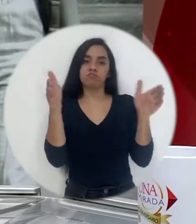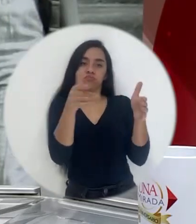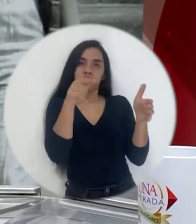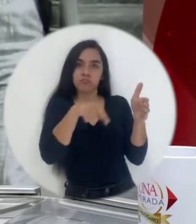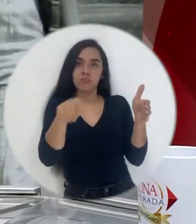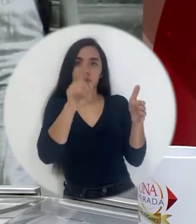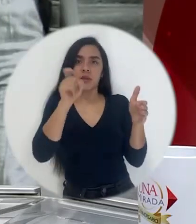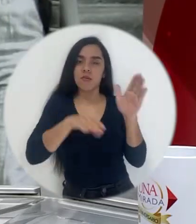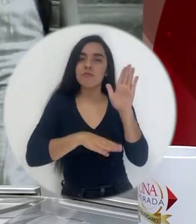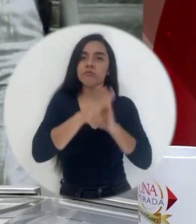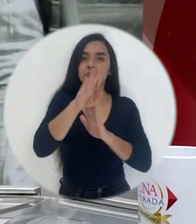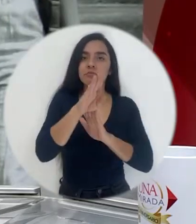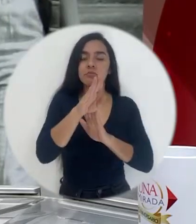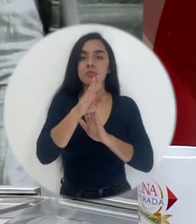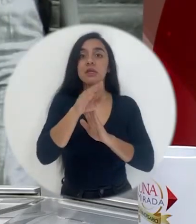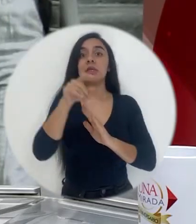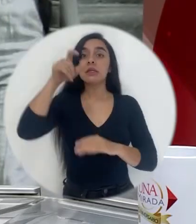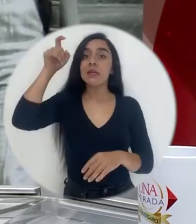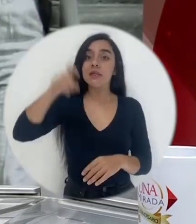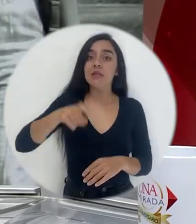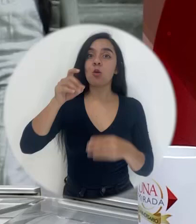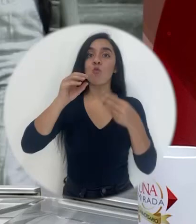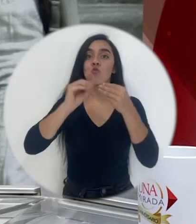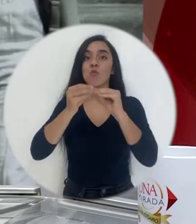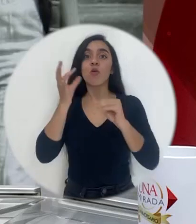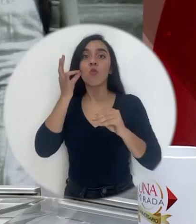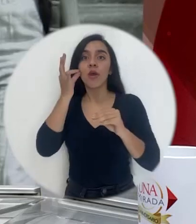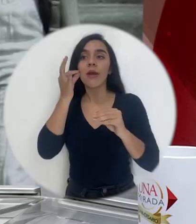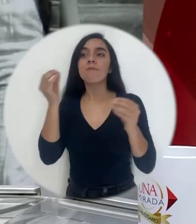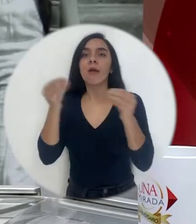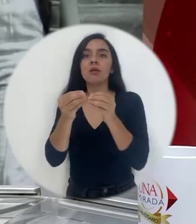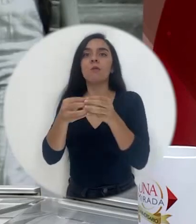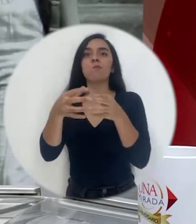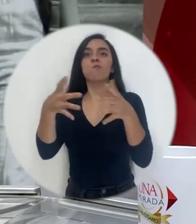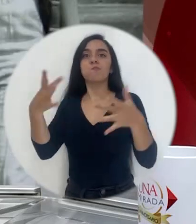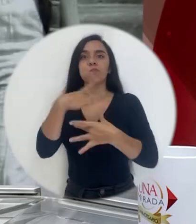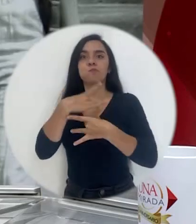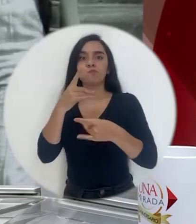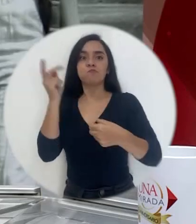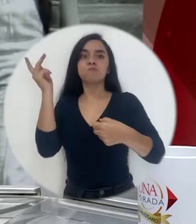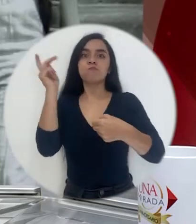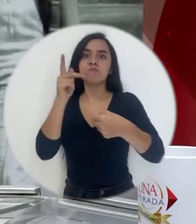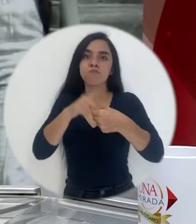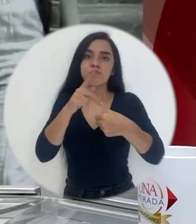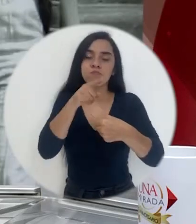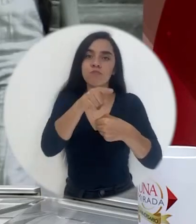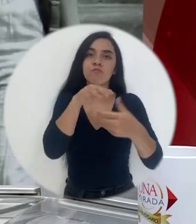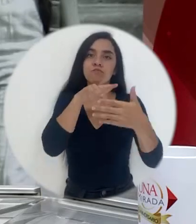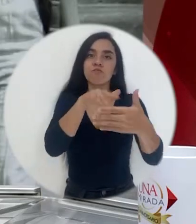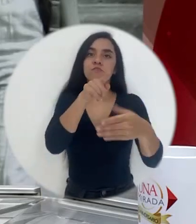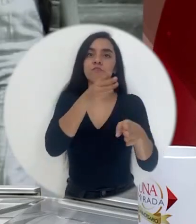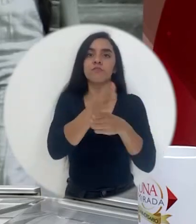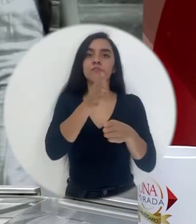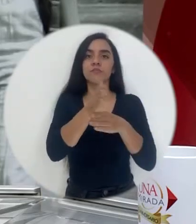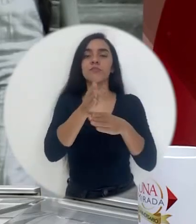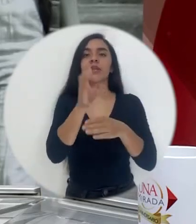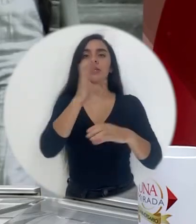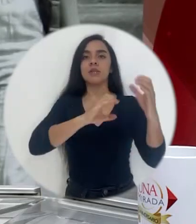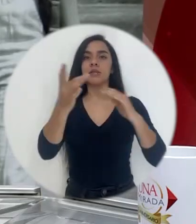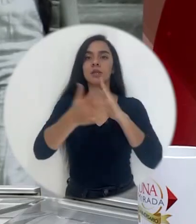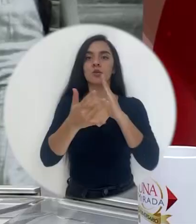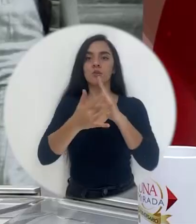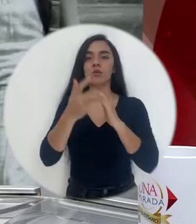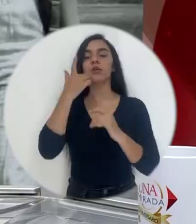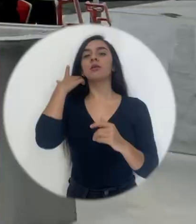necesitamos desarrollarnos más y también necesitamos que aumente el número de mujeres estudiando estas carreras de ciencia y tecnología. Nosotros